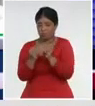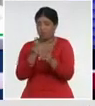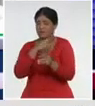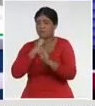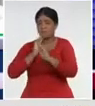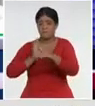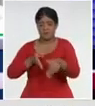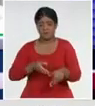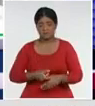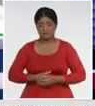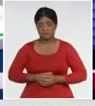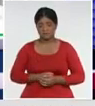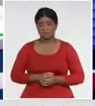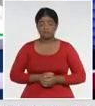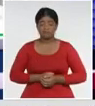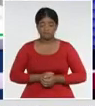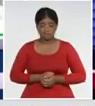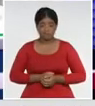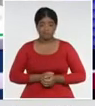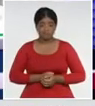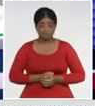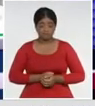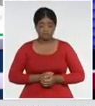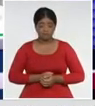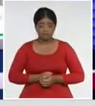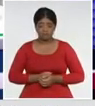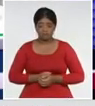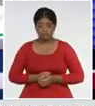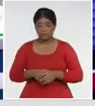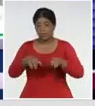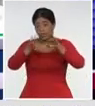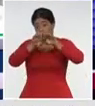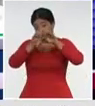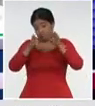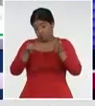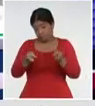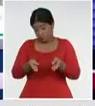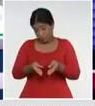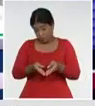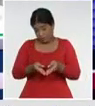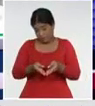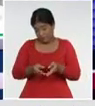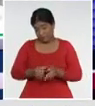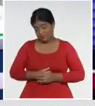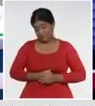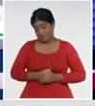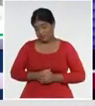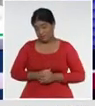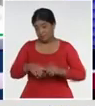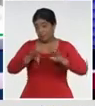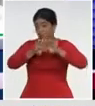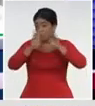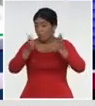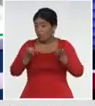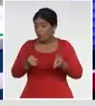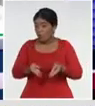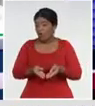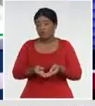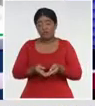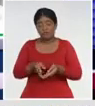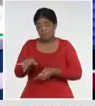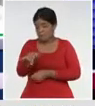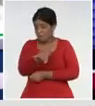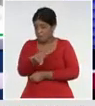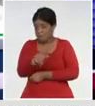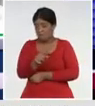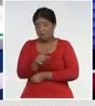así es, ahora, el mundo cree, bueno, realmente, no muchos cambios, más de medio millón,